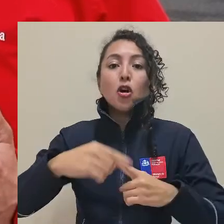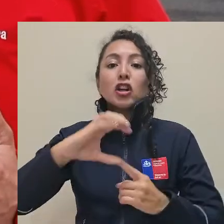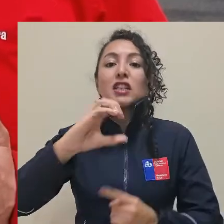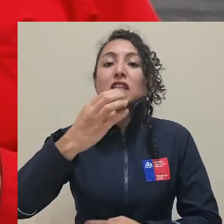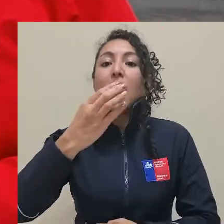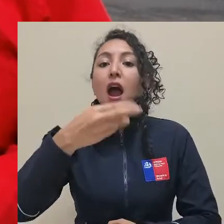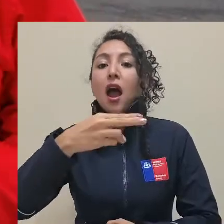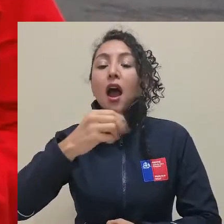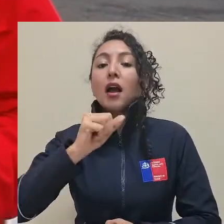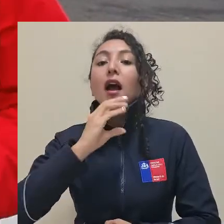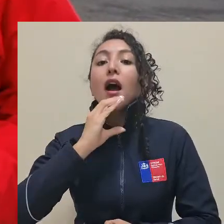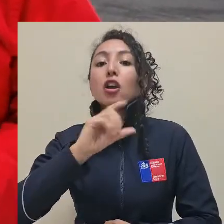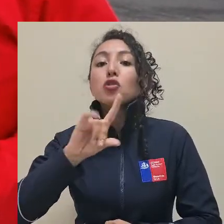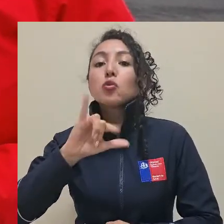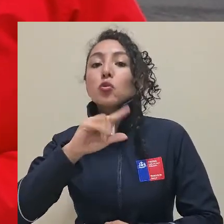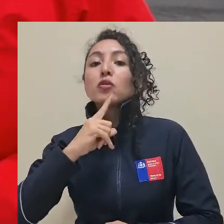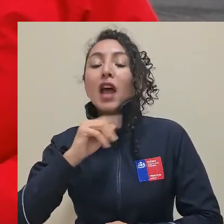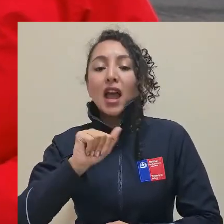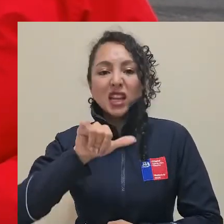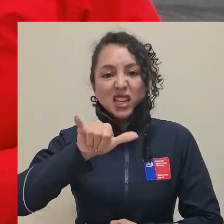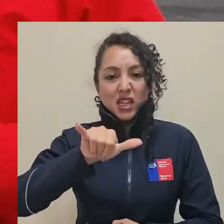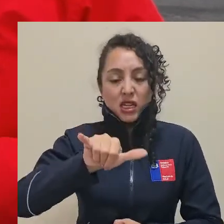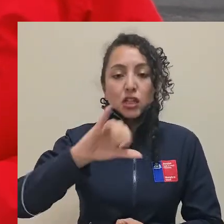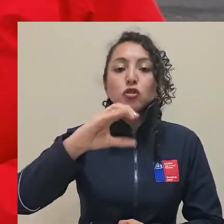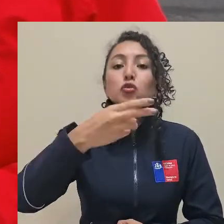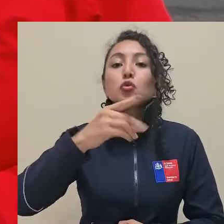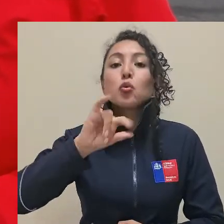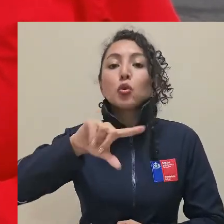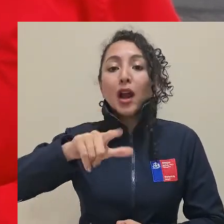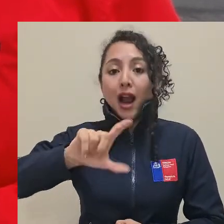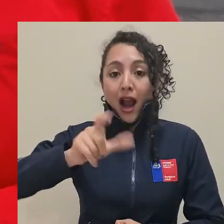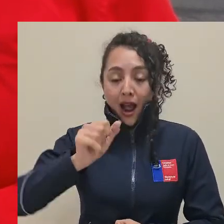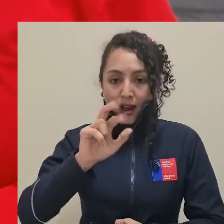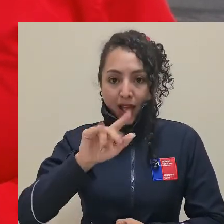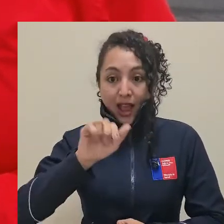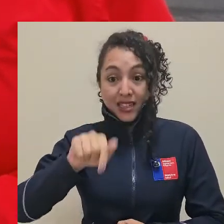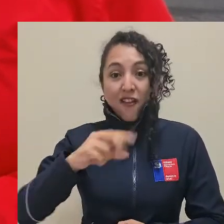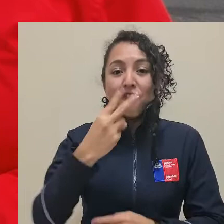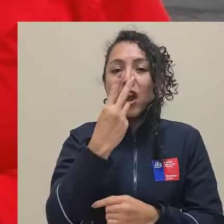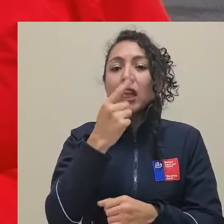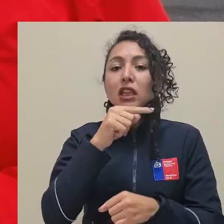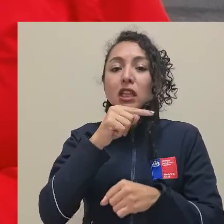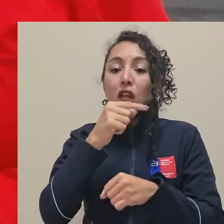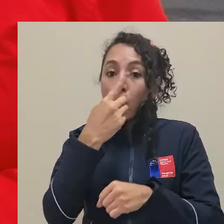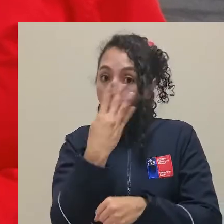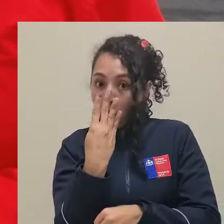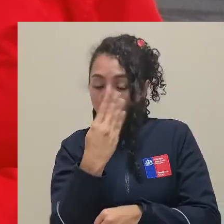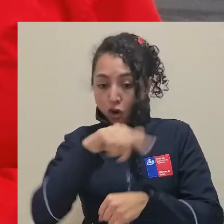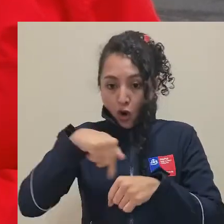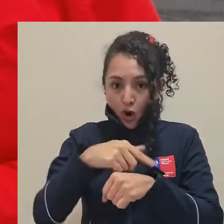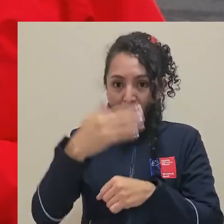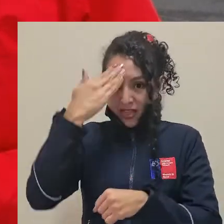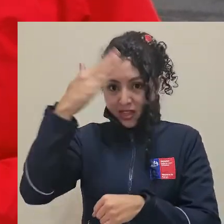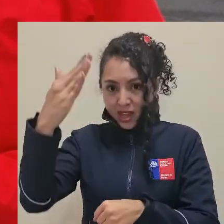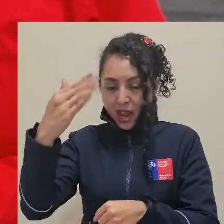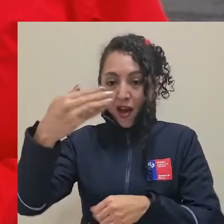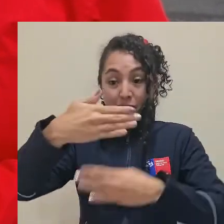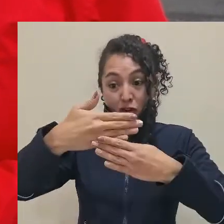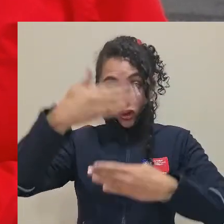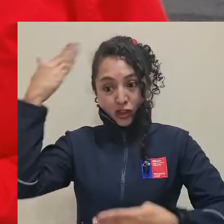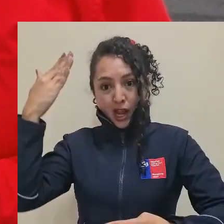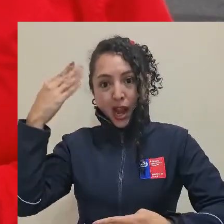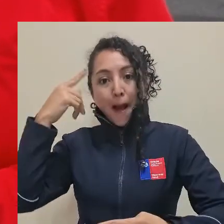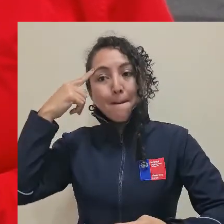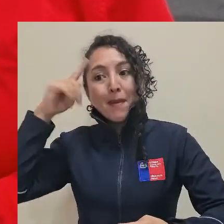pasos de Chacayuta y Chungara. Este es un monitoreo que va a estar las 24 horas del día en los pasos fronterizos en